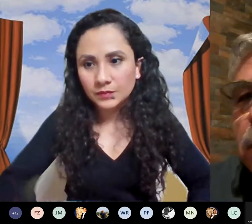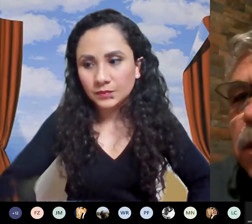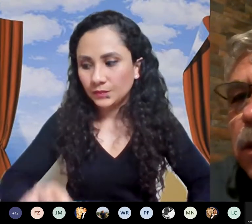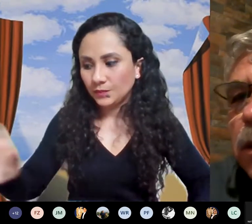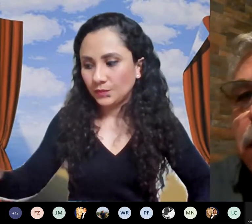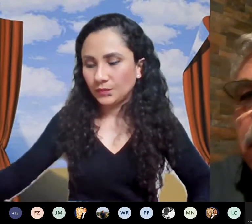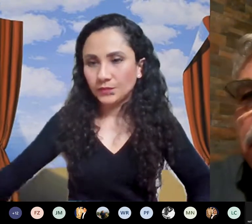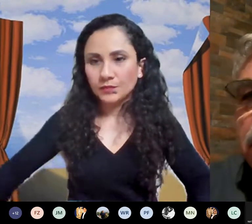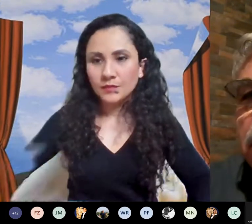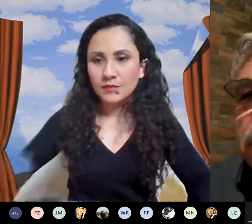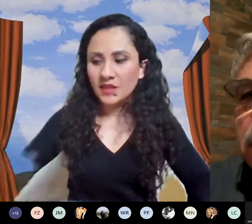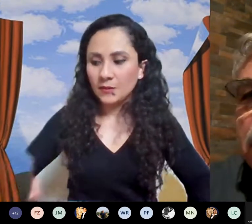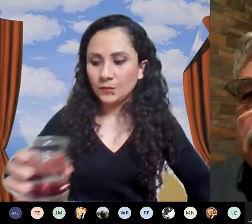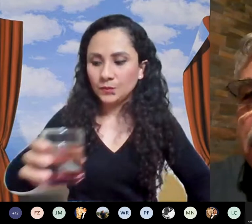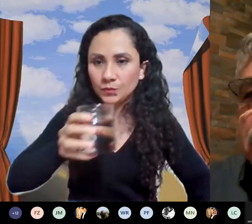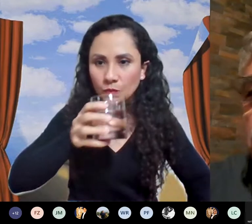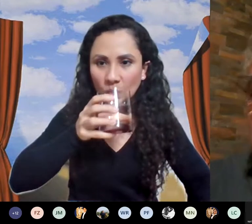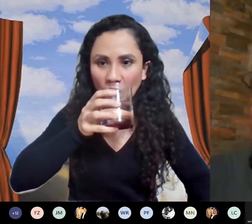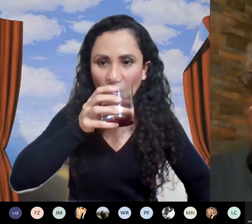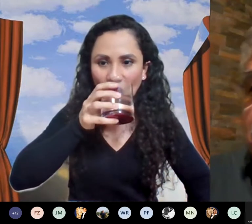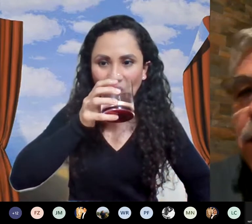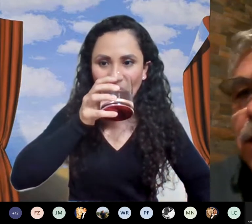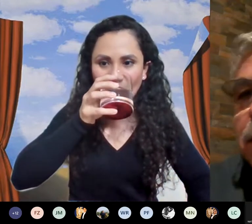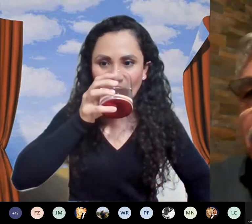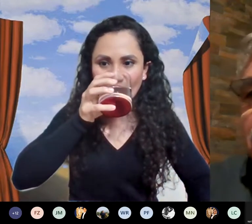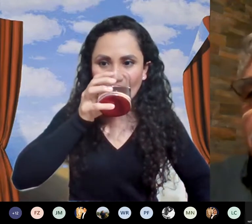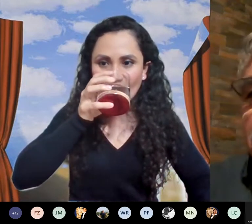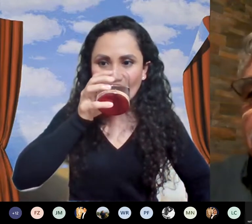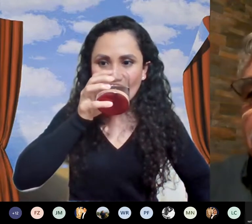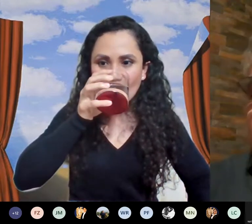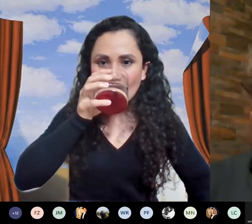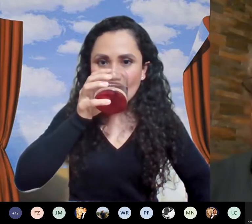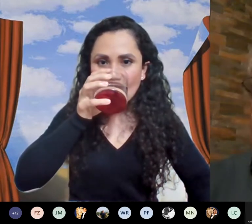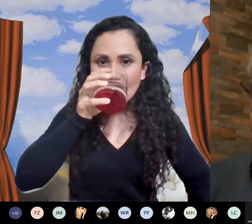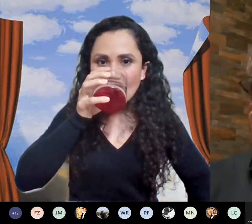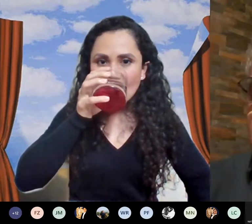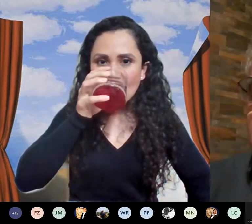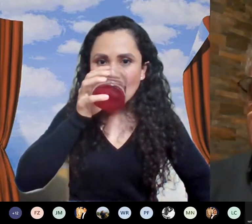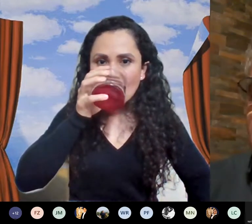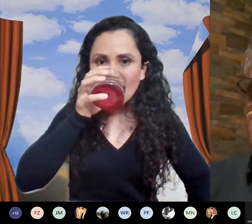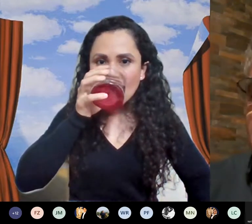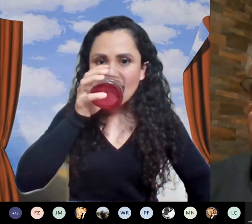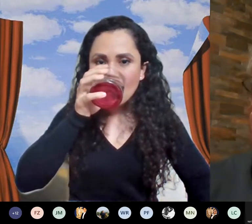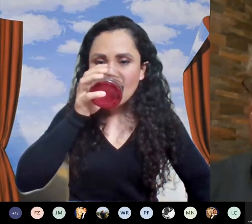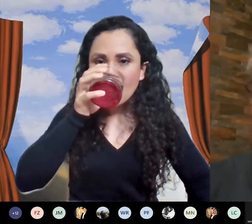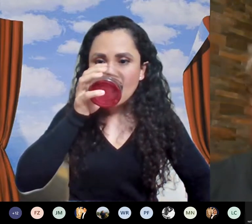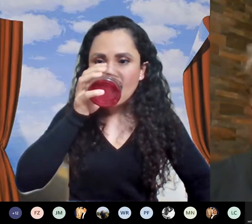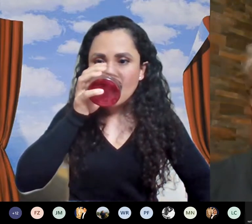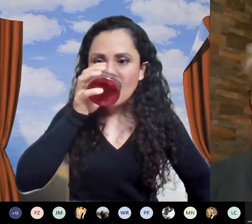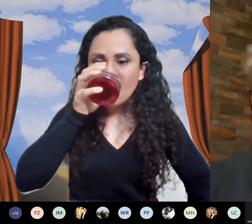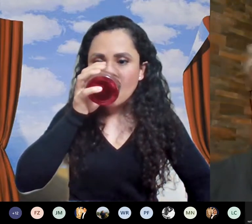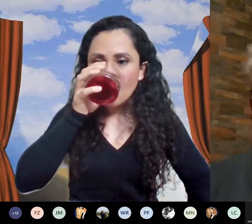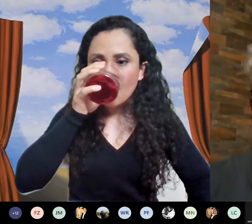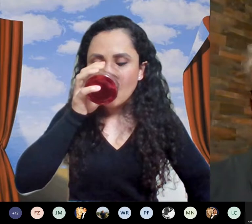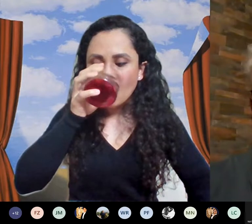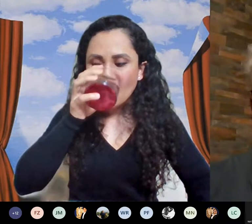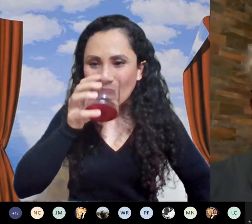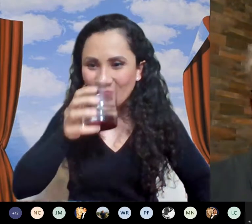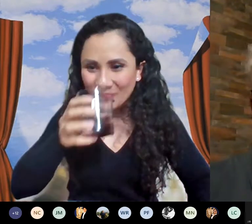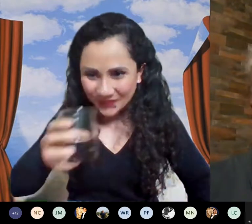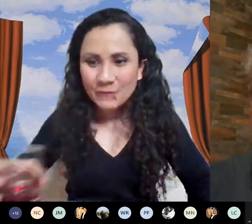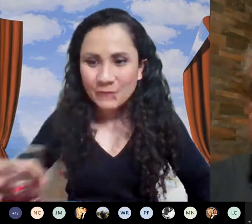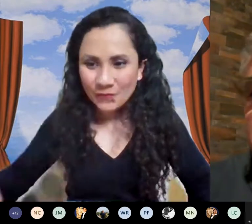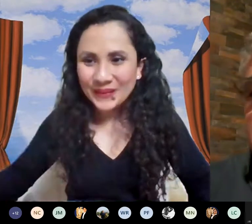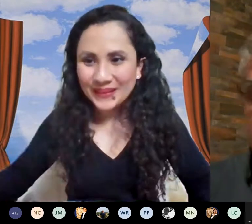favor tenemos ahí a JR si quiere plantear pregunta Sí Buenas noches muchas gracias